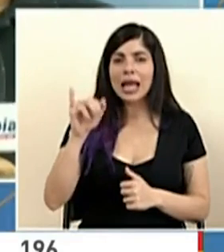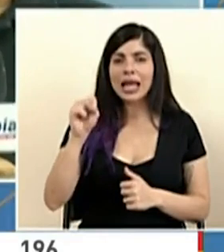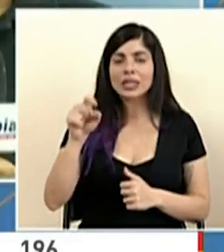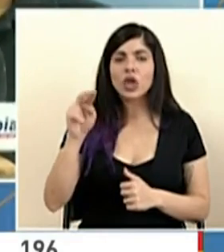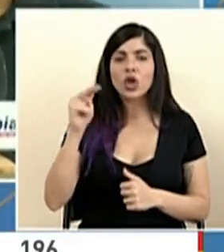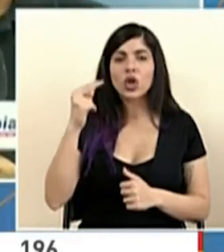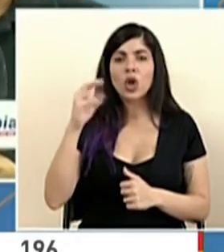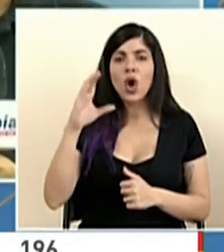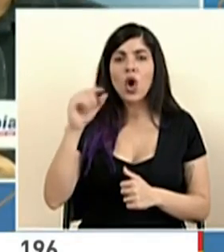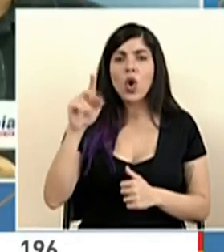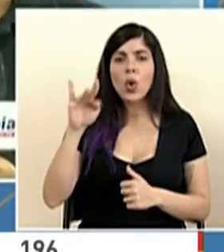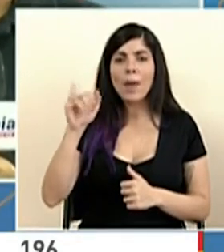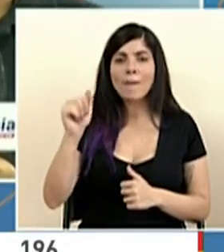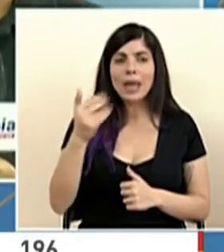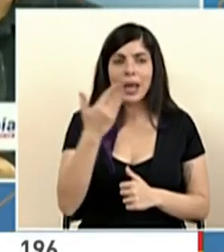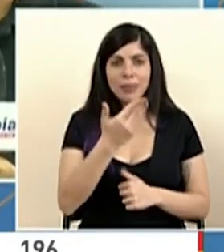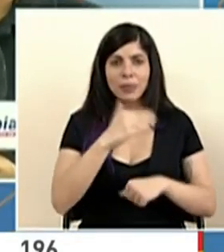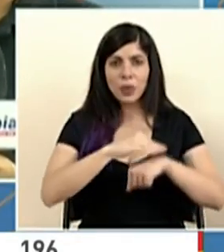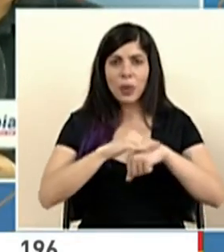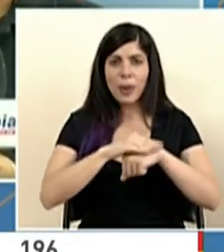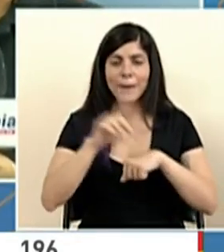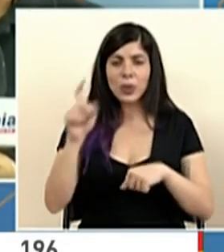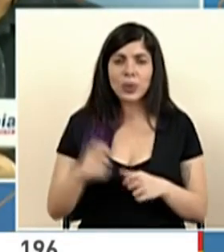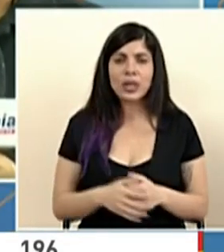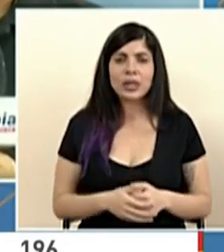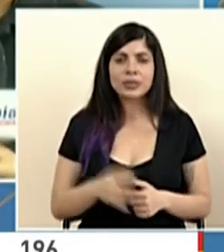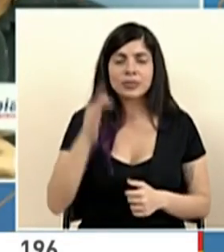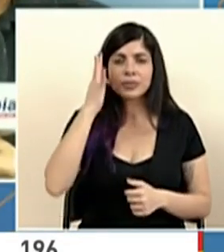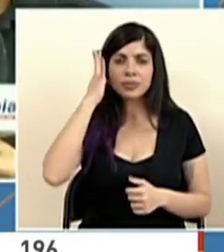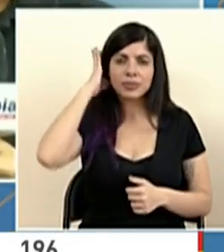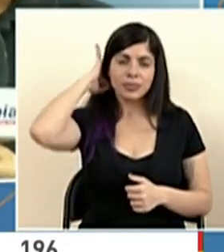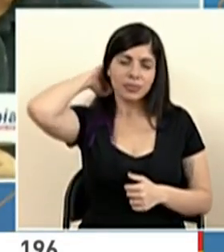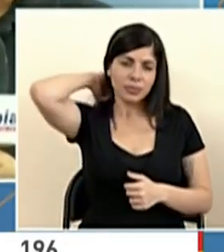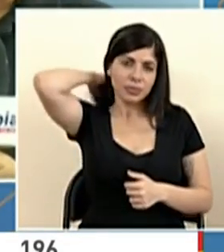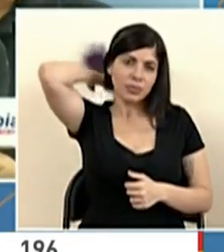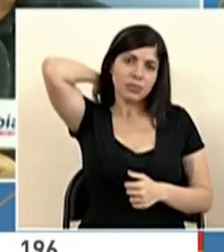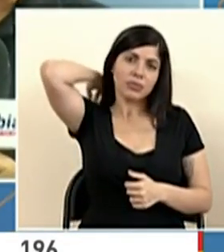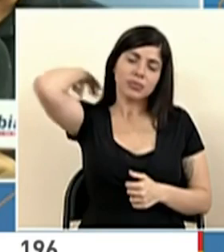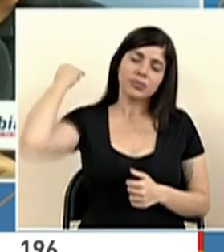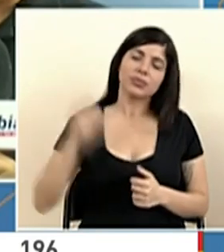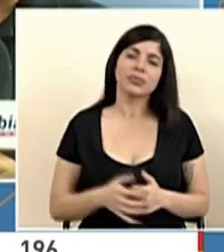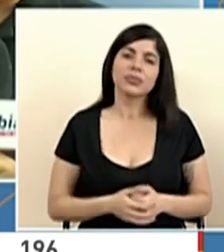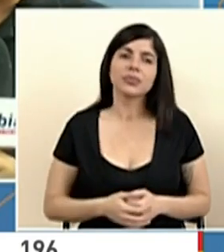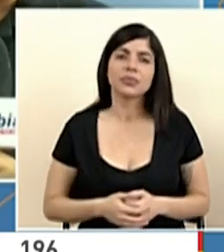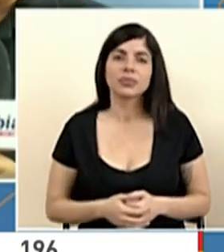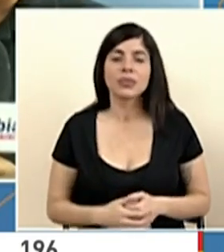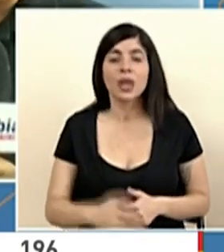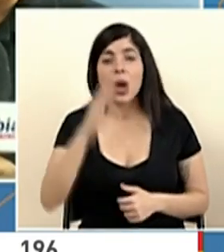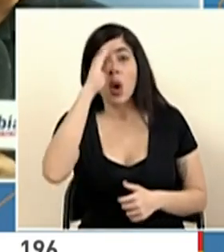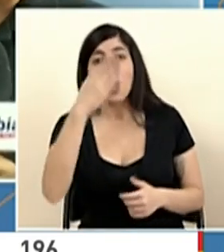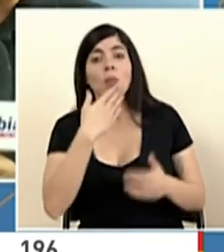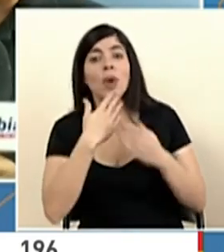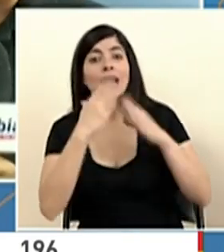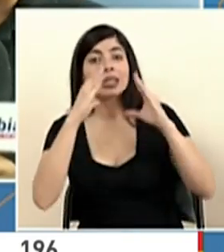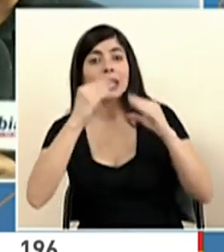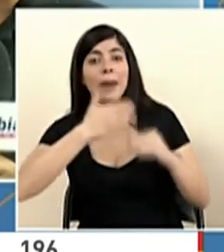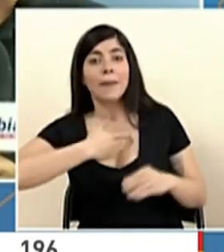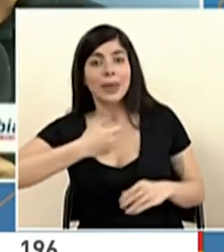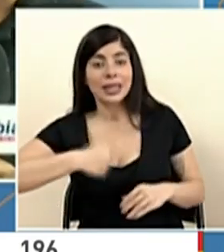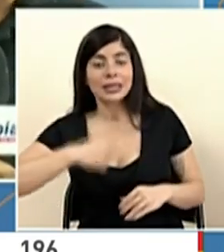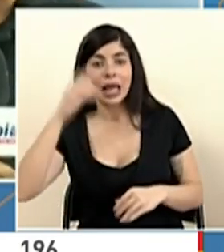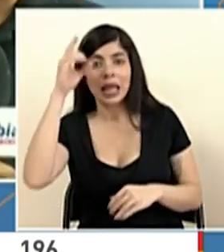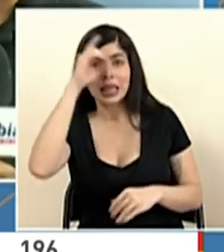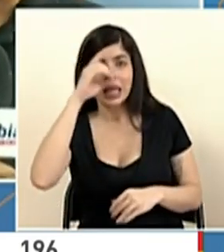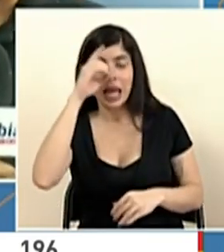Noticias Colombia. Tony, por favor, su consulta. ¿Qué tal? Buenas tardes, señor presidente. Daniel,